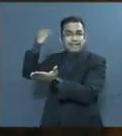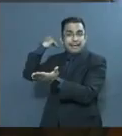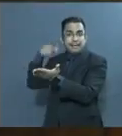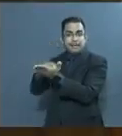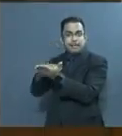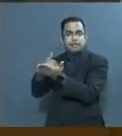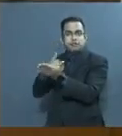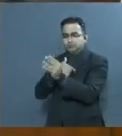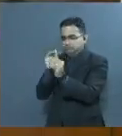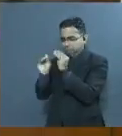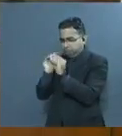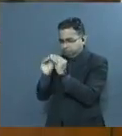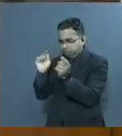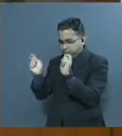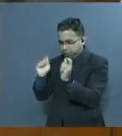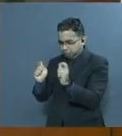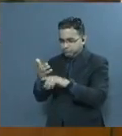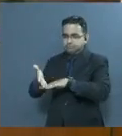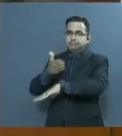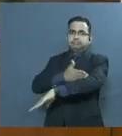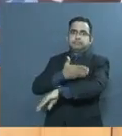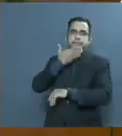encuentran finalmente resueltos.